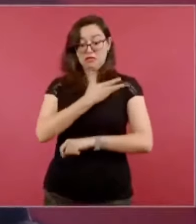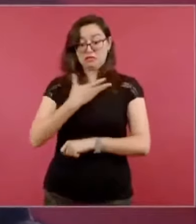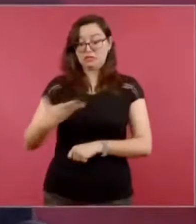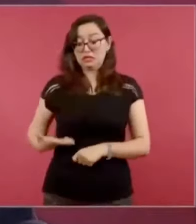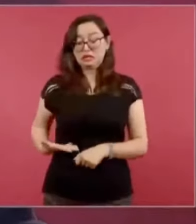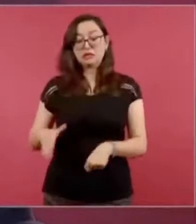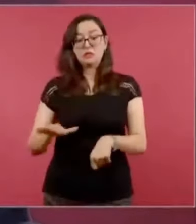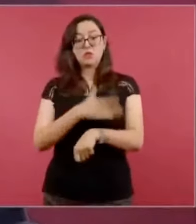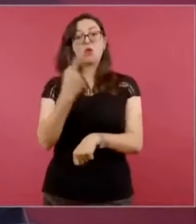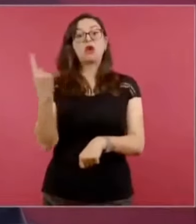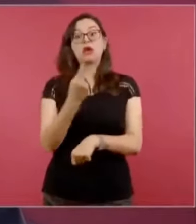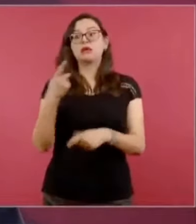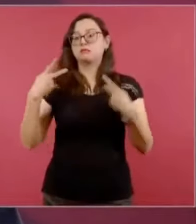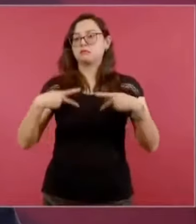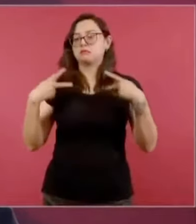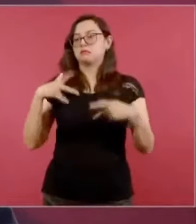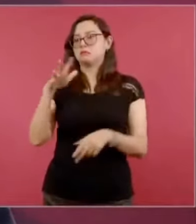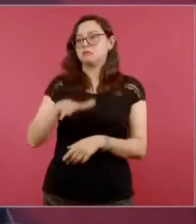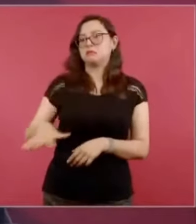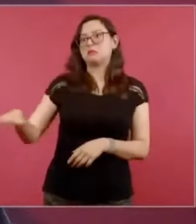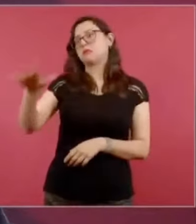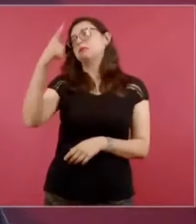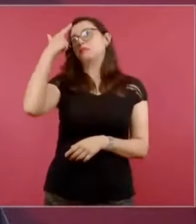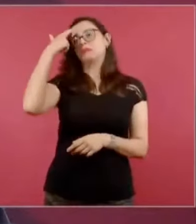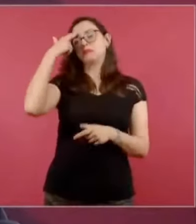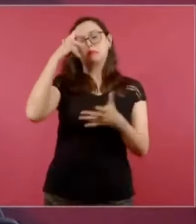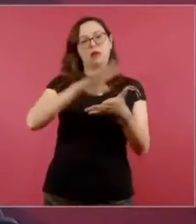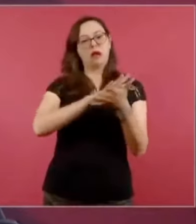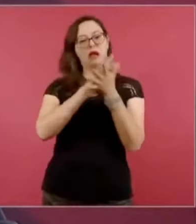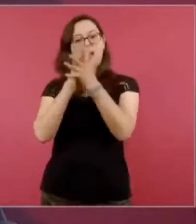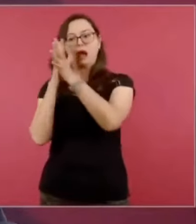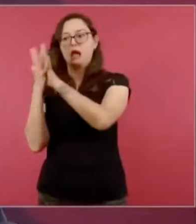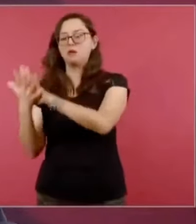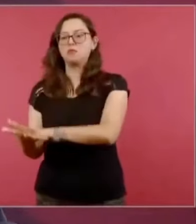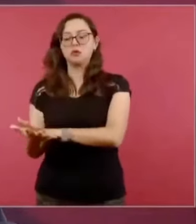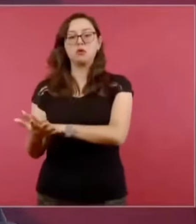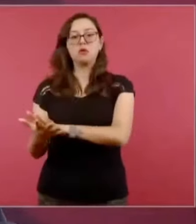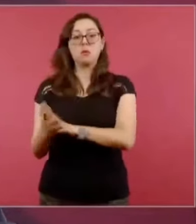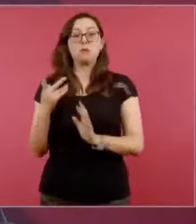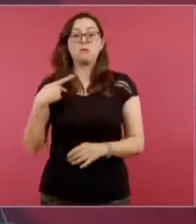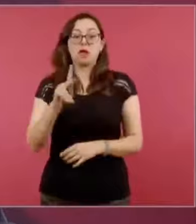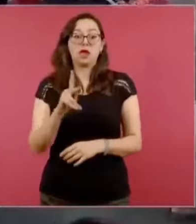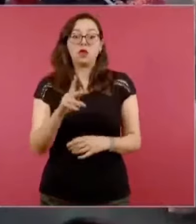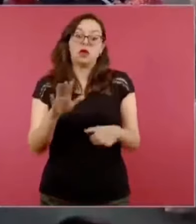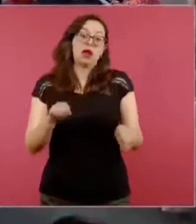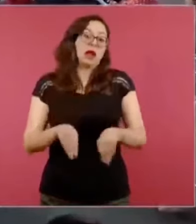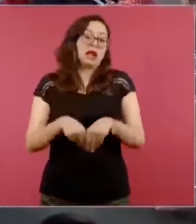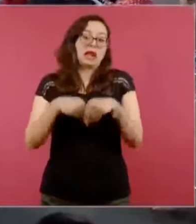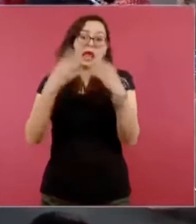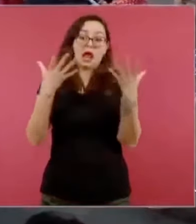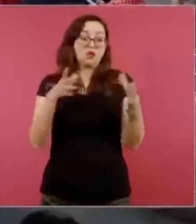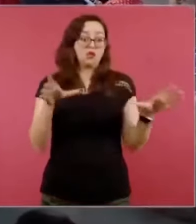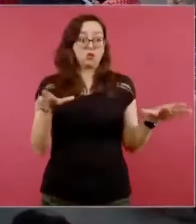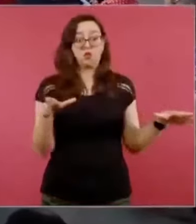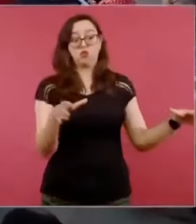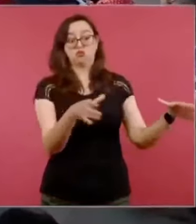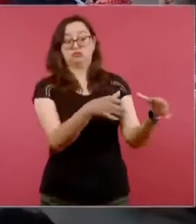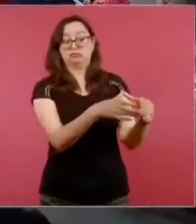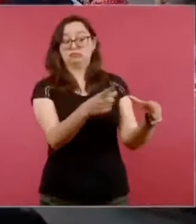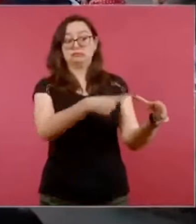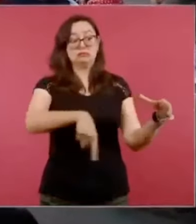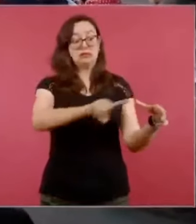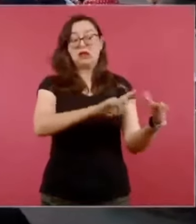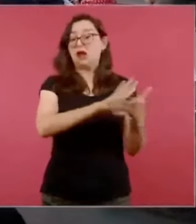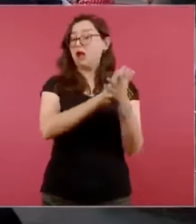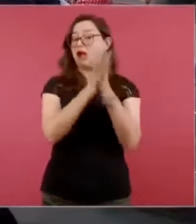siempre hay una reacción y